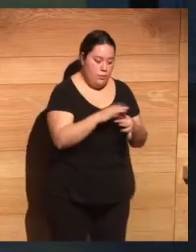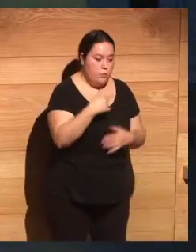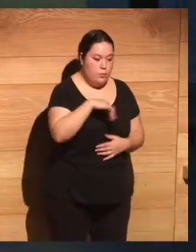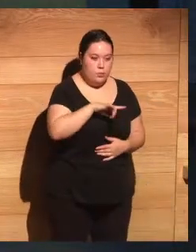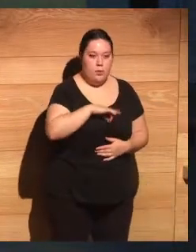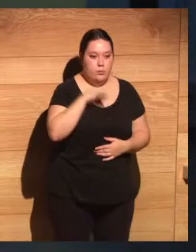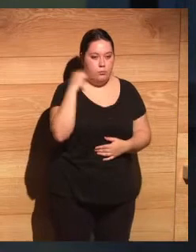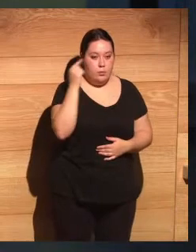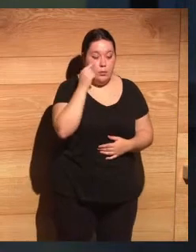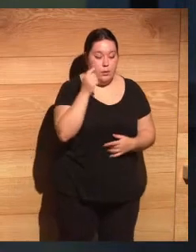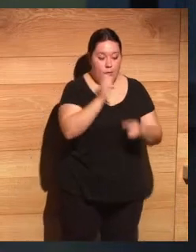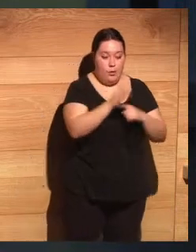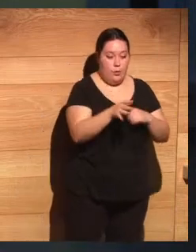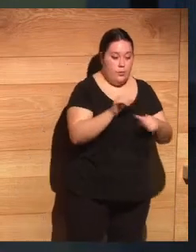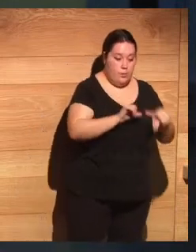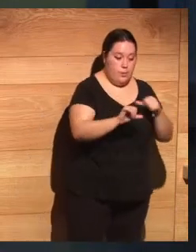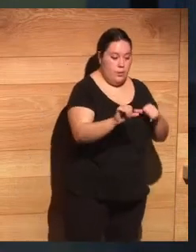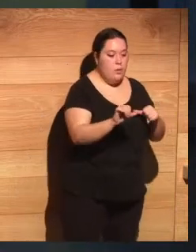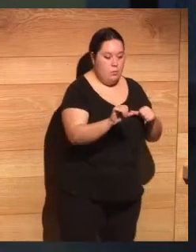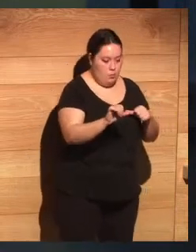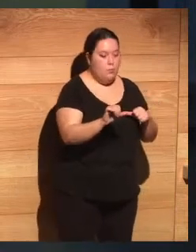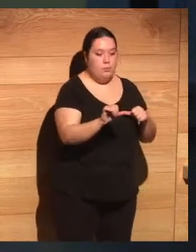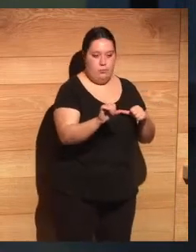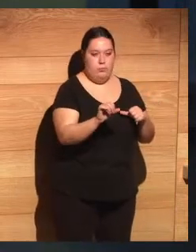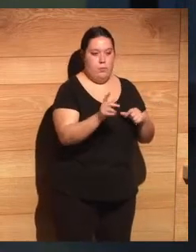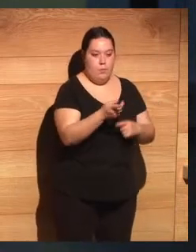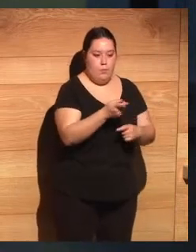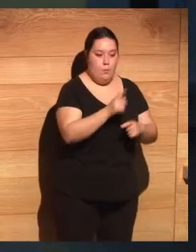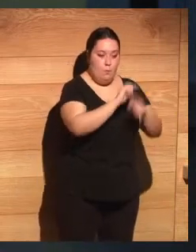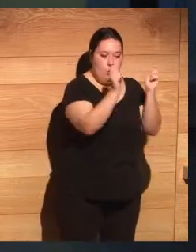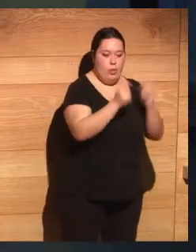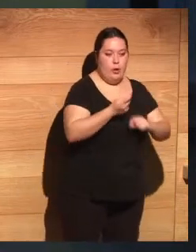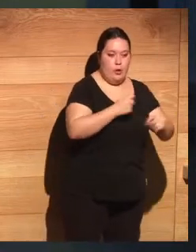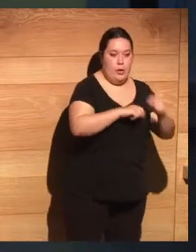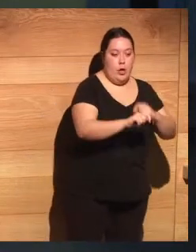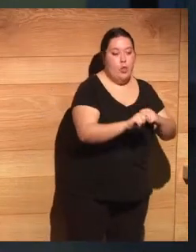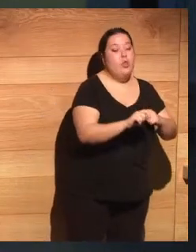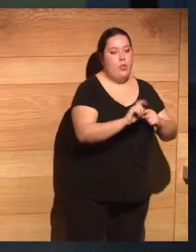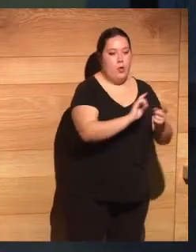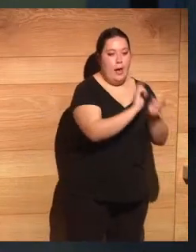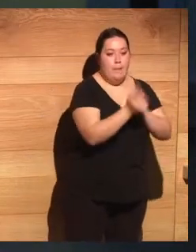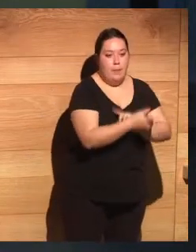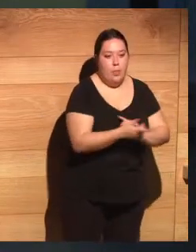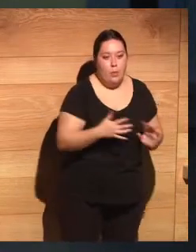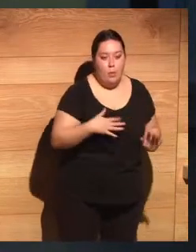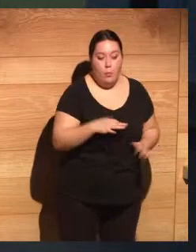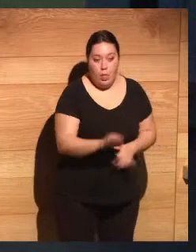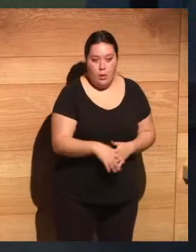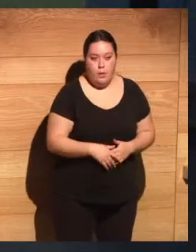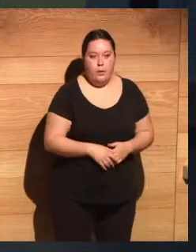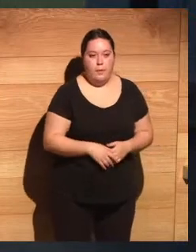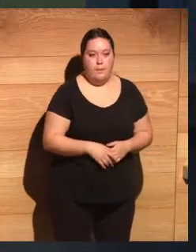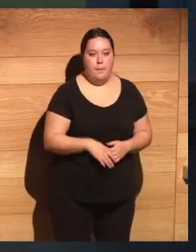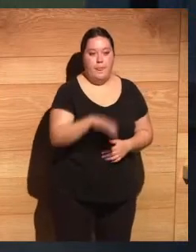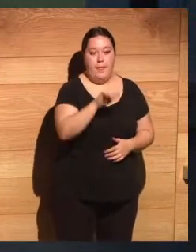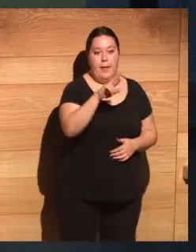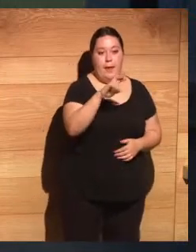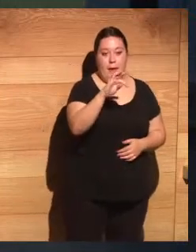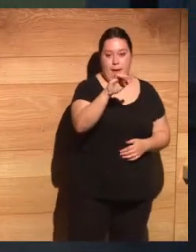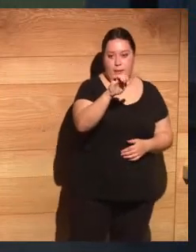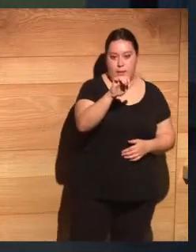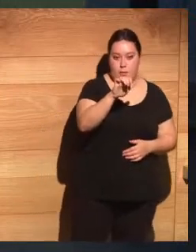hemos visto cuando ha llegado la COVID, los modelos de negocio, mercados, pueden haber cambiado o no, pero donde se ha centrado el debate inmediatamente son ERTE,